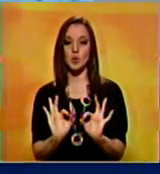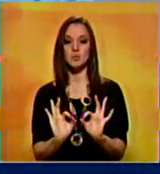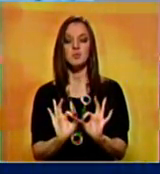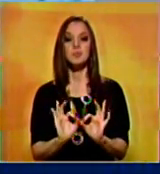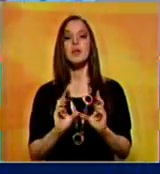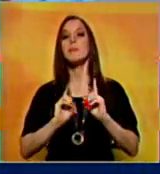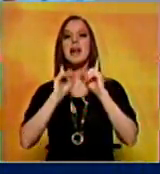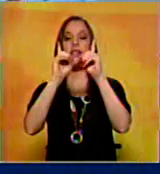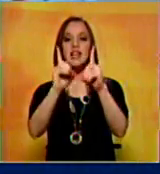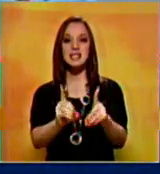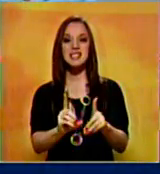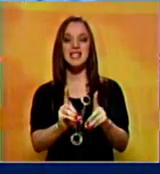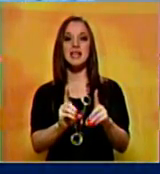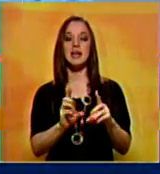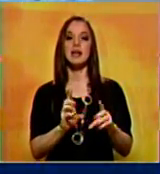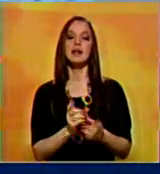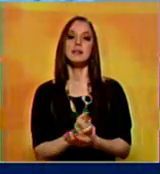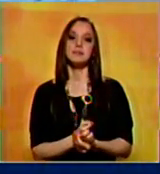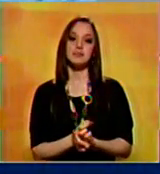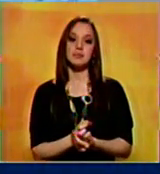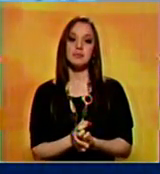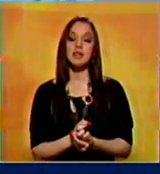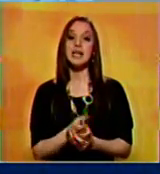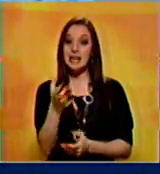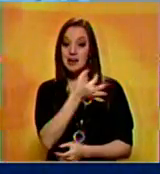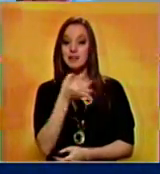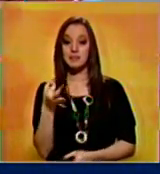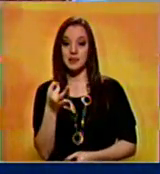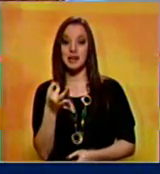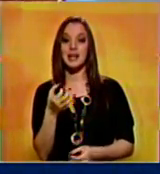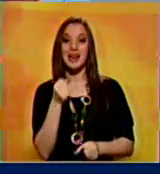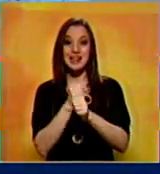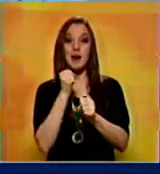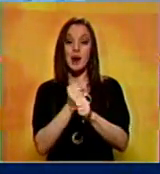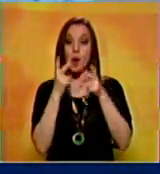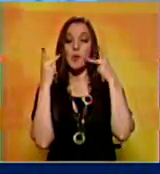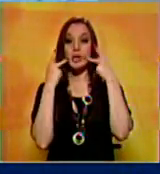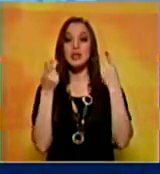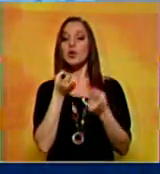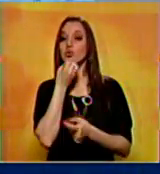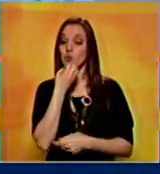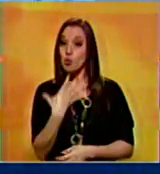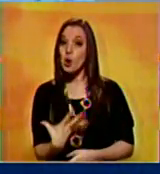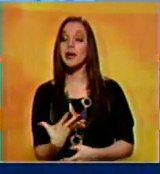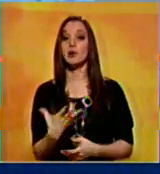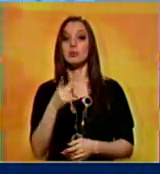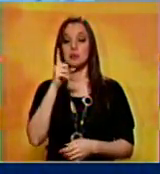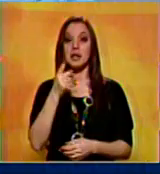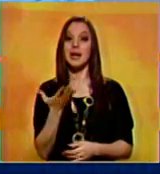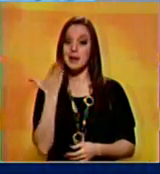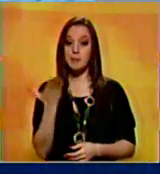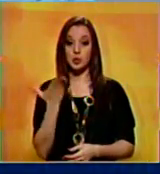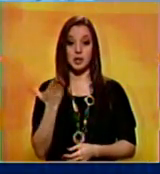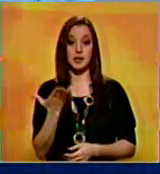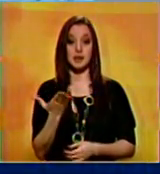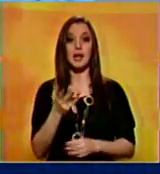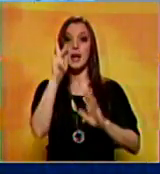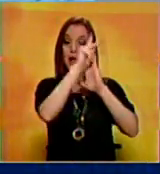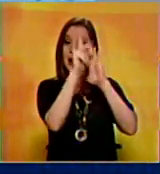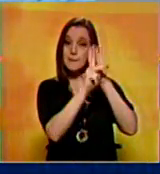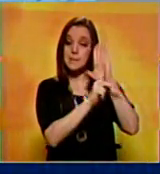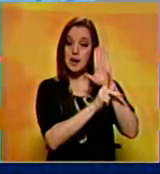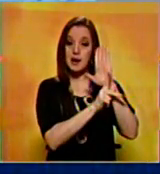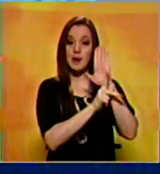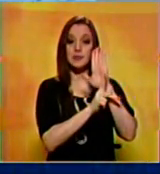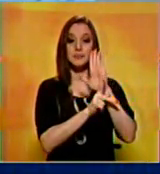las decisiones en la toma de decisiones y la eficacia política en la aplicación de las decisiones de los planes de las acciones